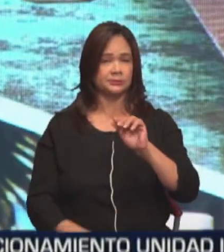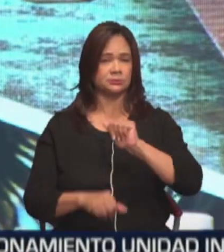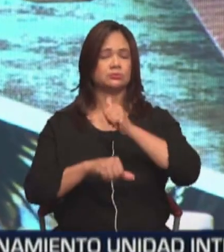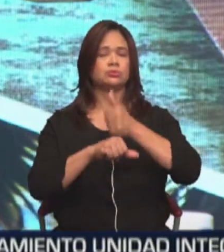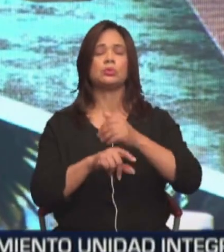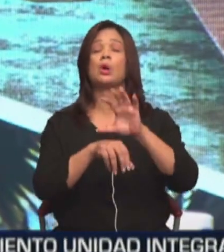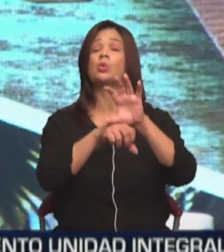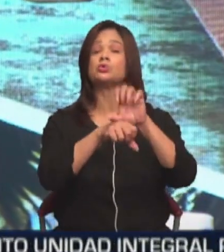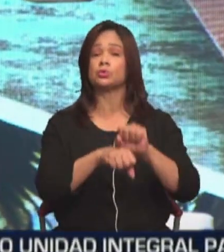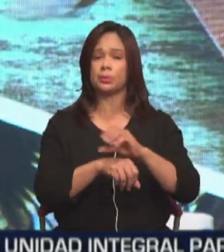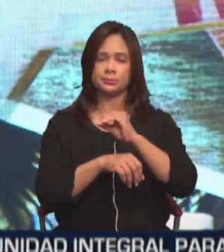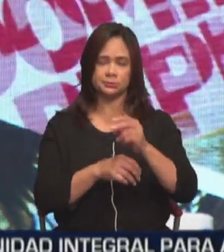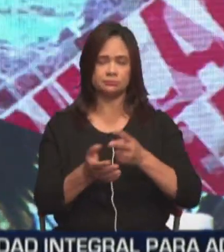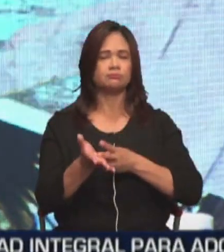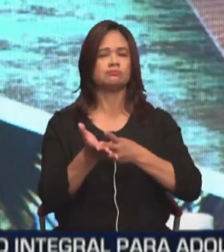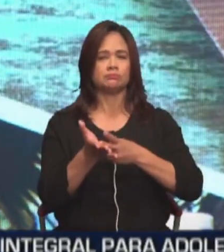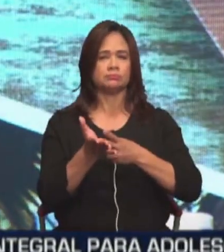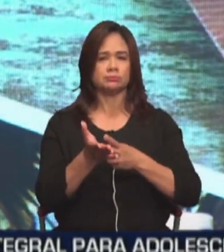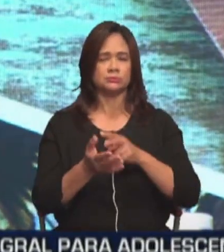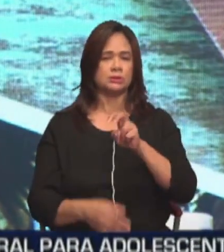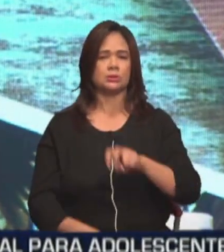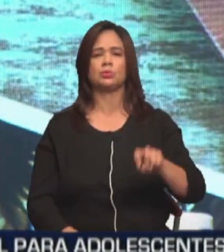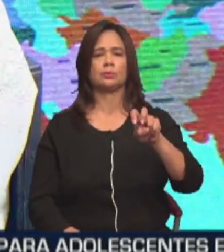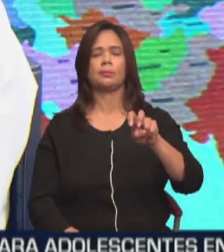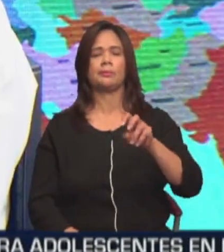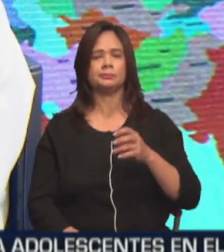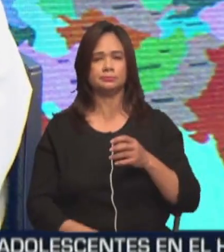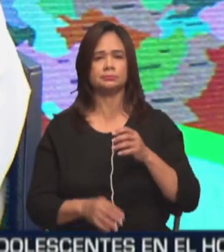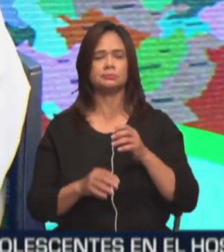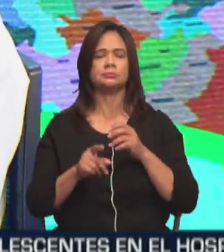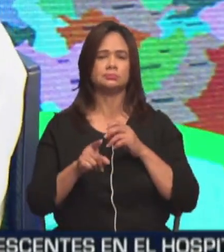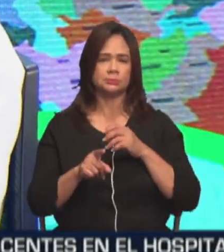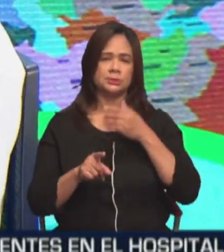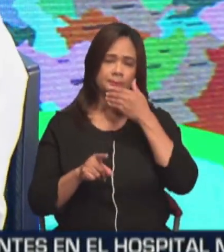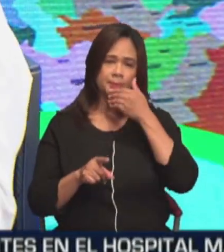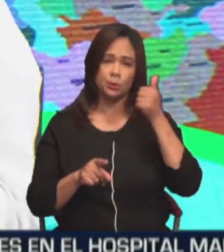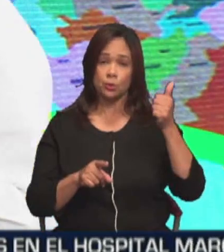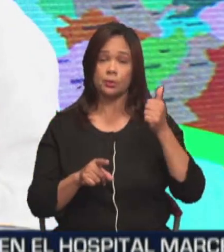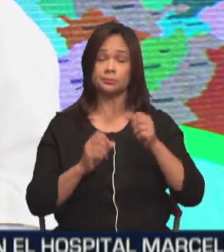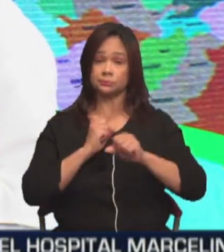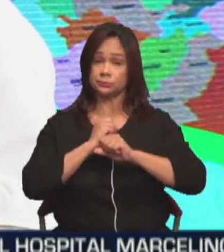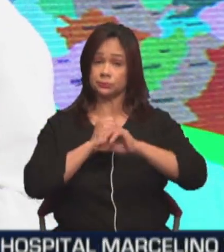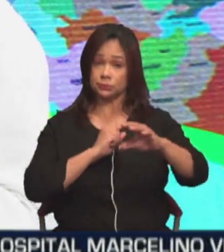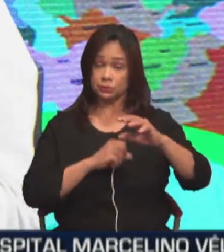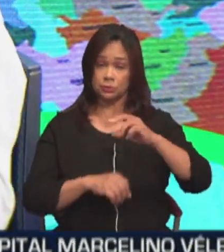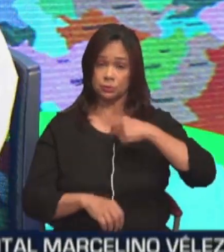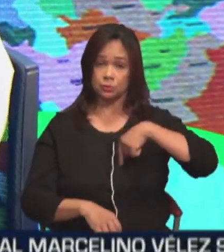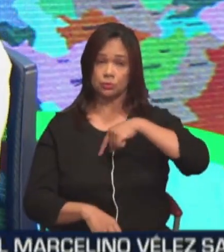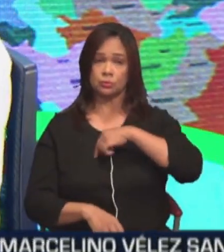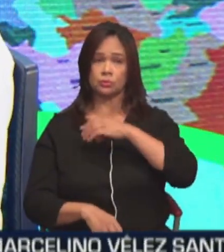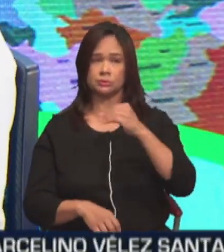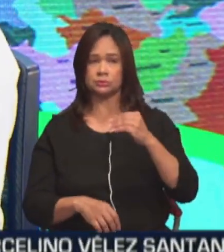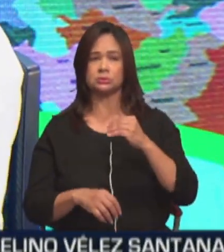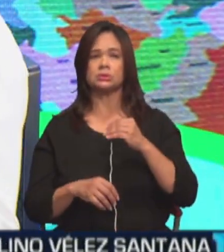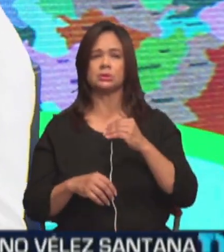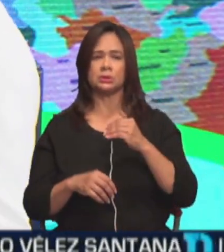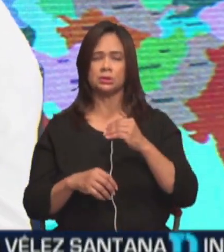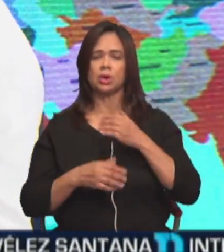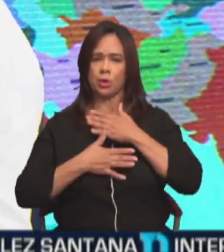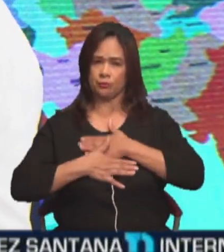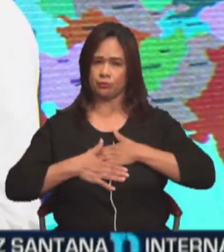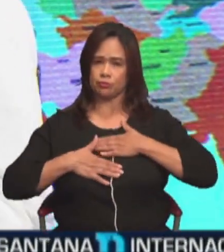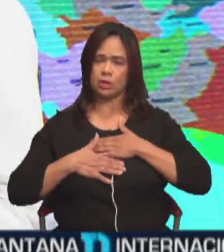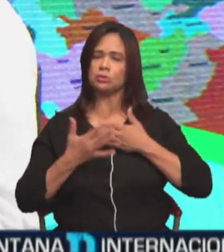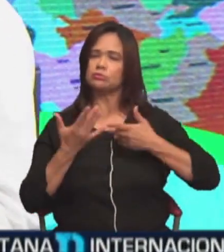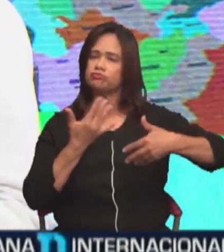cultura verdaderamente turística. Importante algo, la mejor manera de promover lo nuestro es conociéndolo y disfrutándolo,